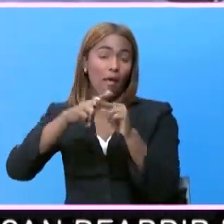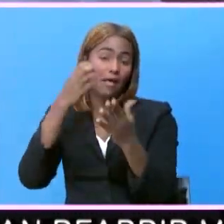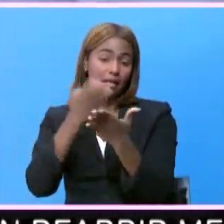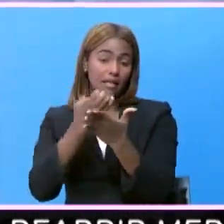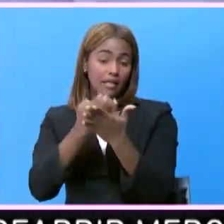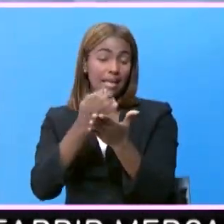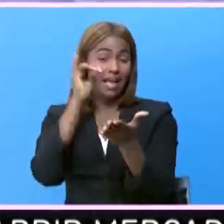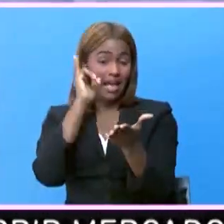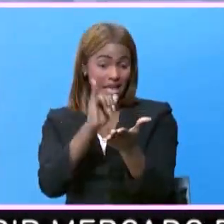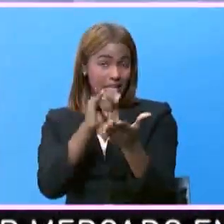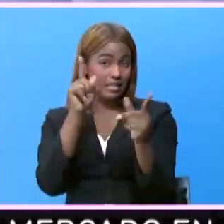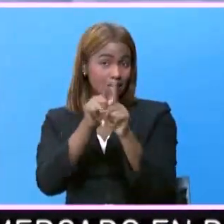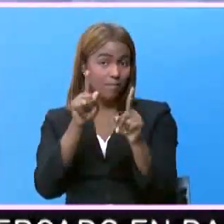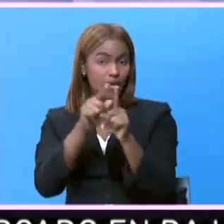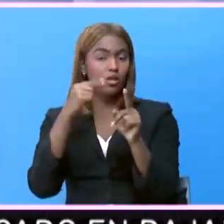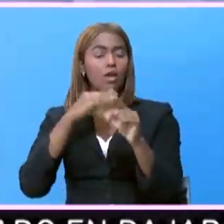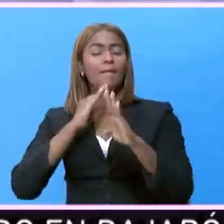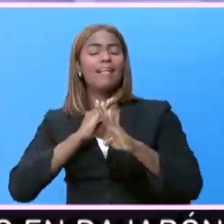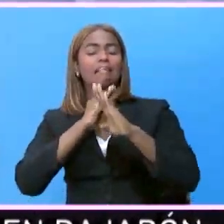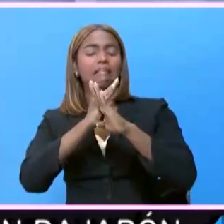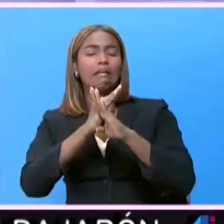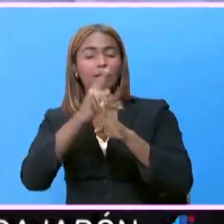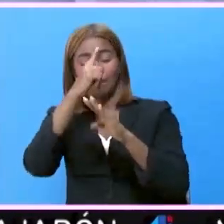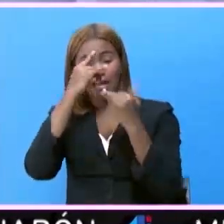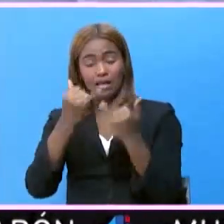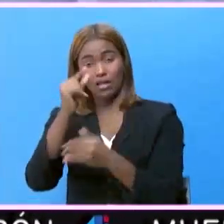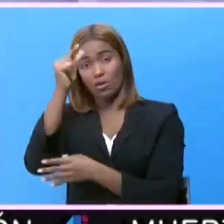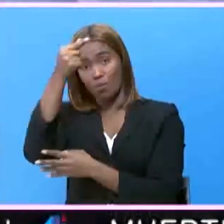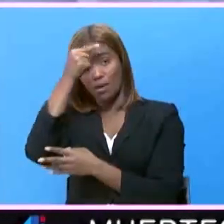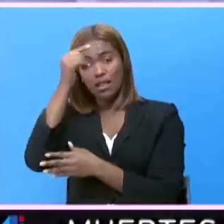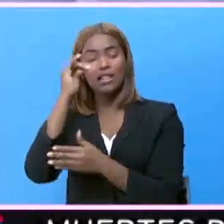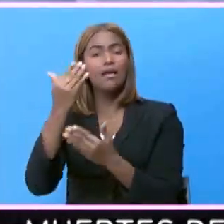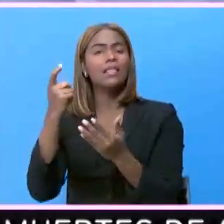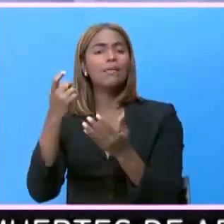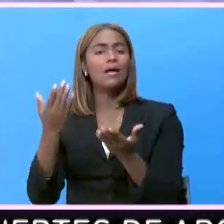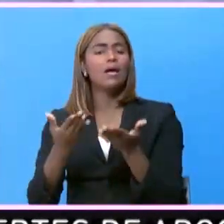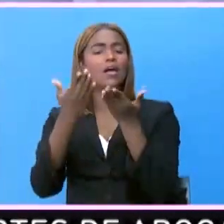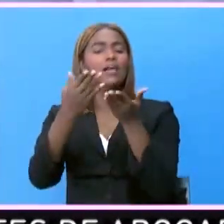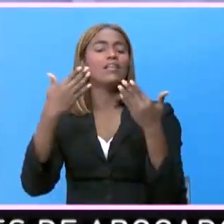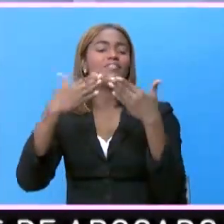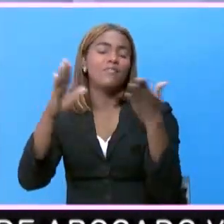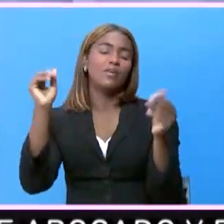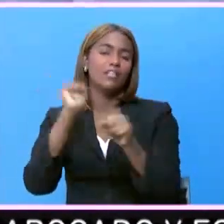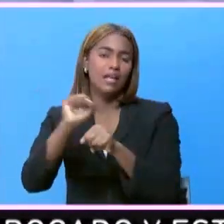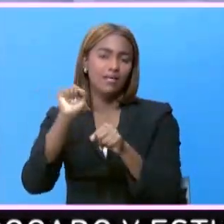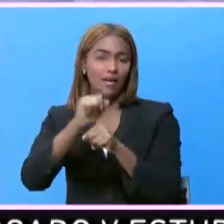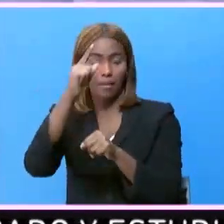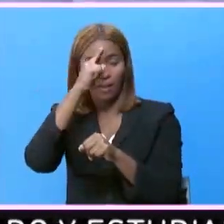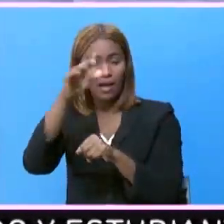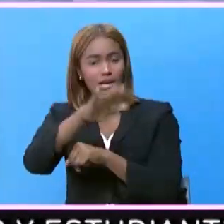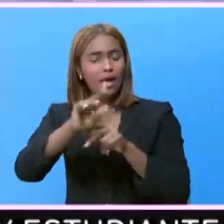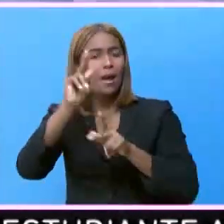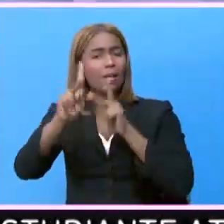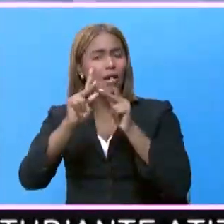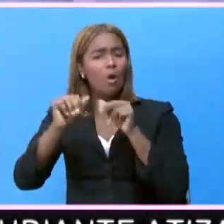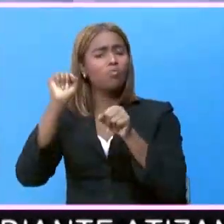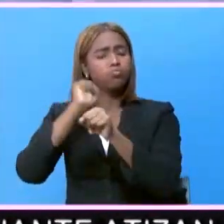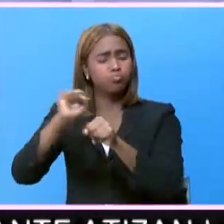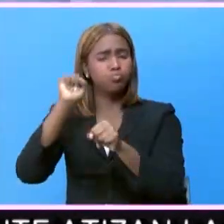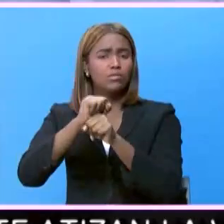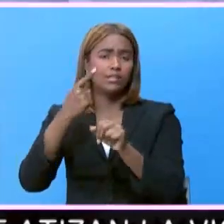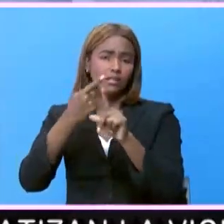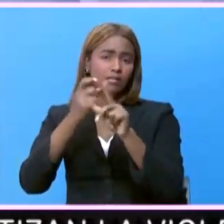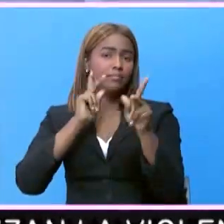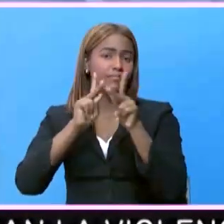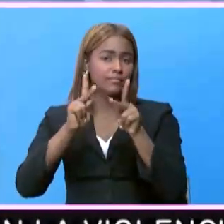esa recuperación es vital para este gobierno crear empleo, empleo para este pueblo trabajador y emprendedor de Puerto